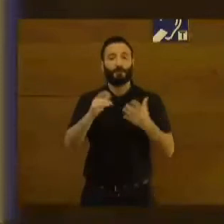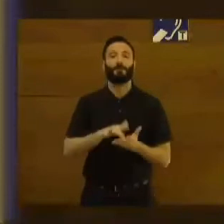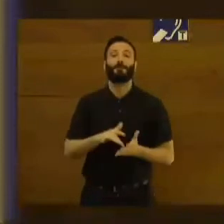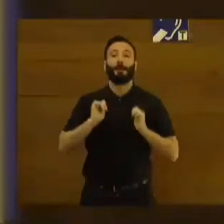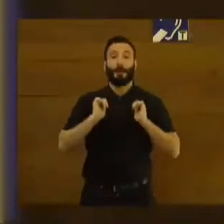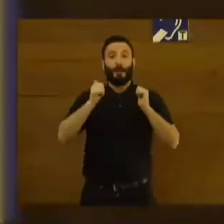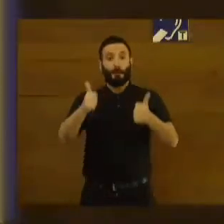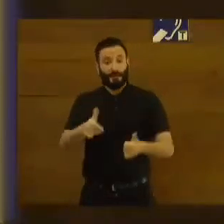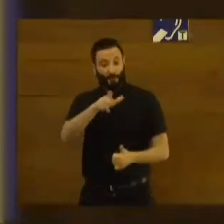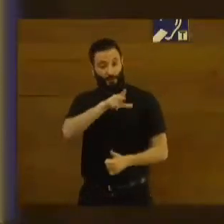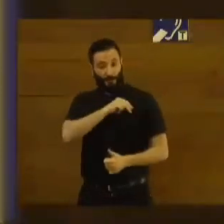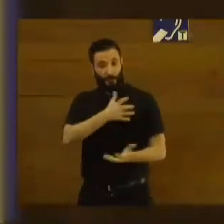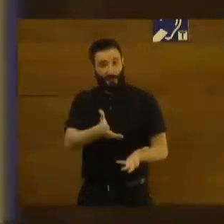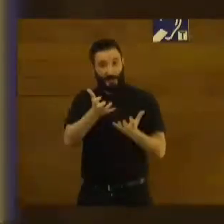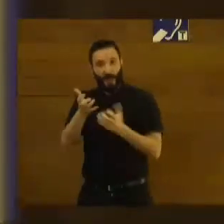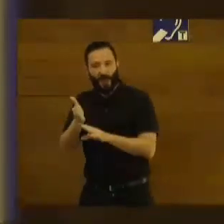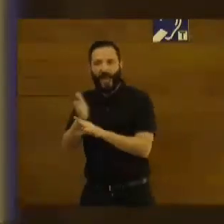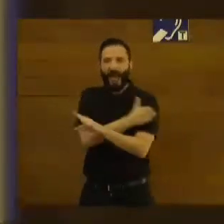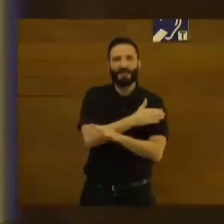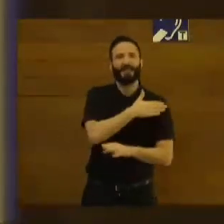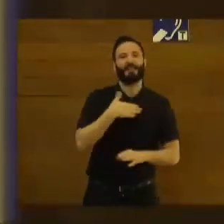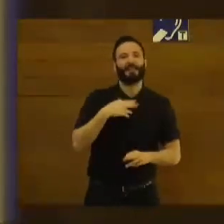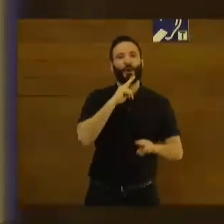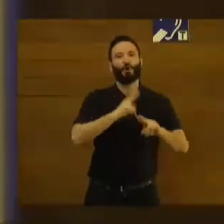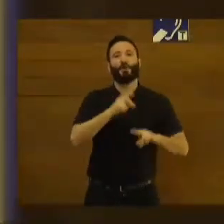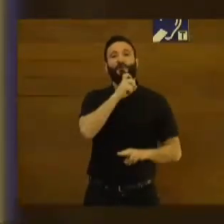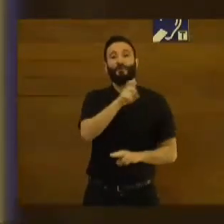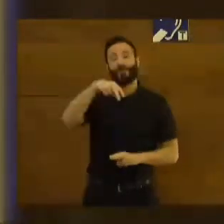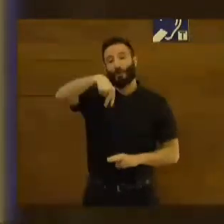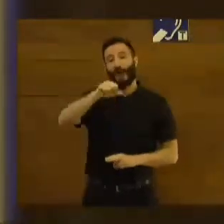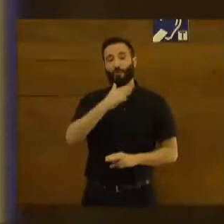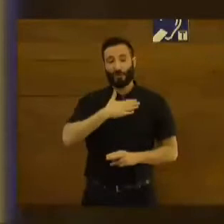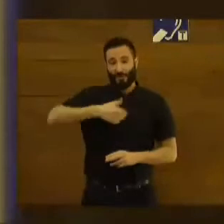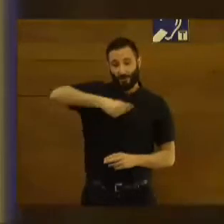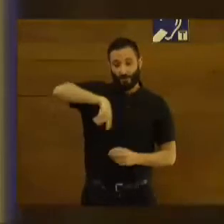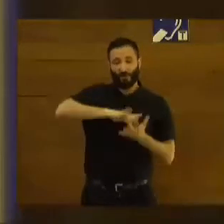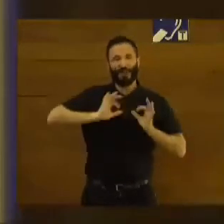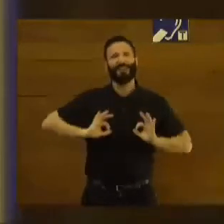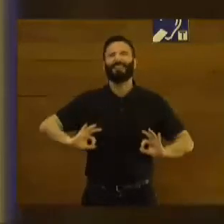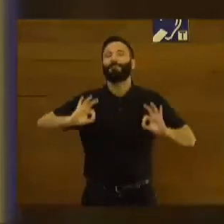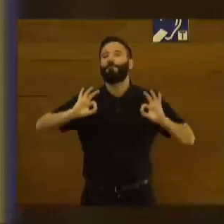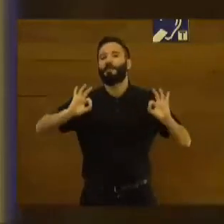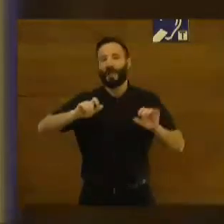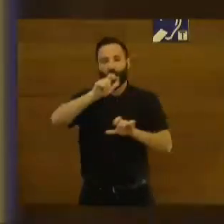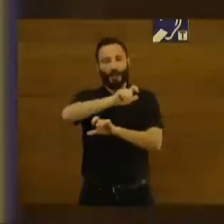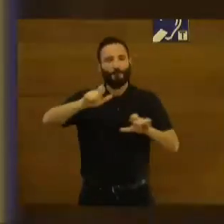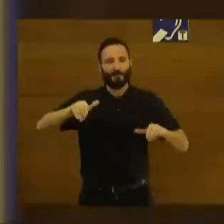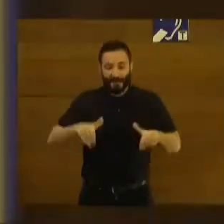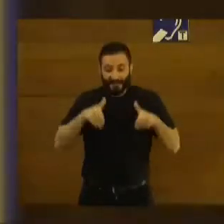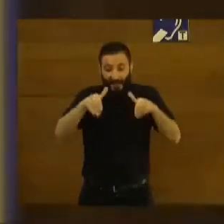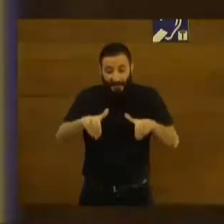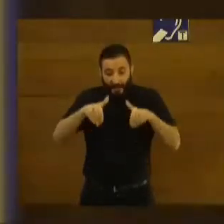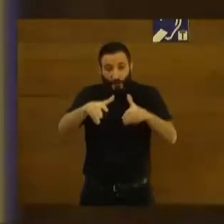dar a conocer a los ganadores, me gustaría en nombre de la Fundación Naturgi dar un agradecimiento especial a todas las candidaturas que se han